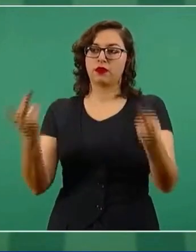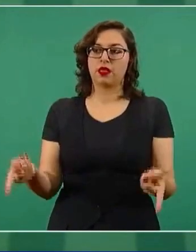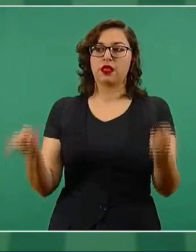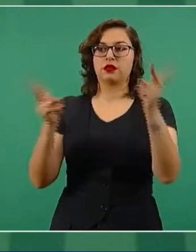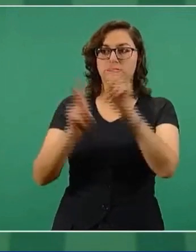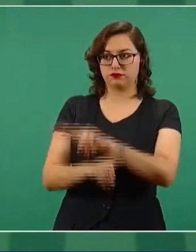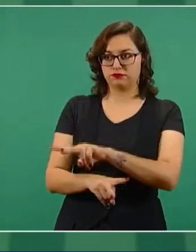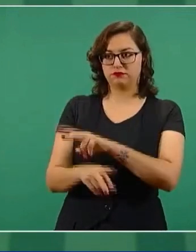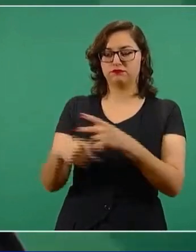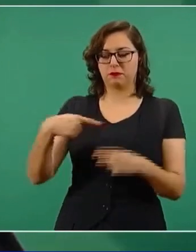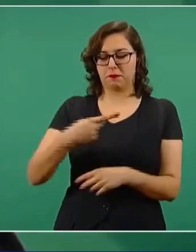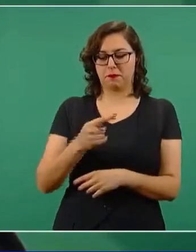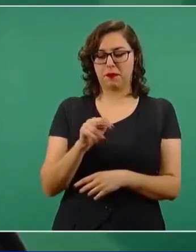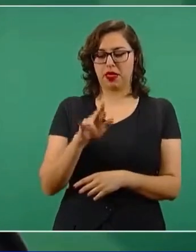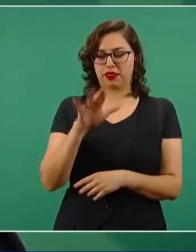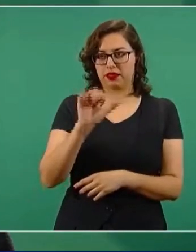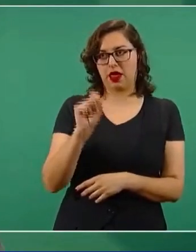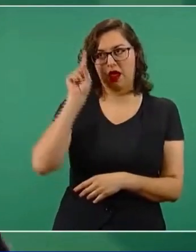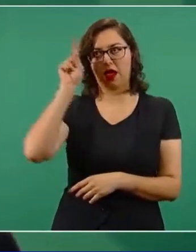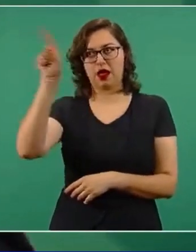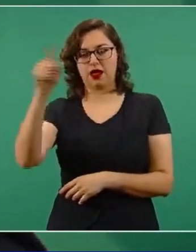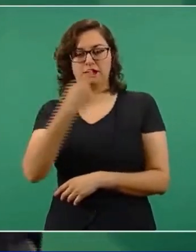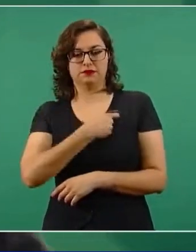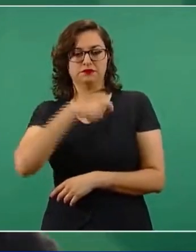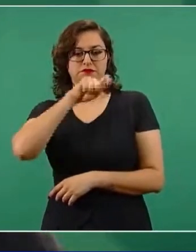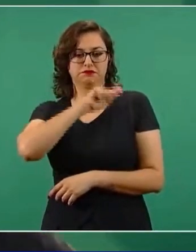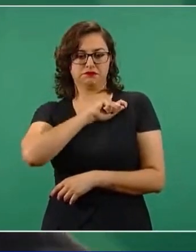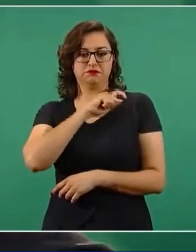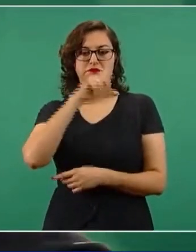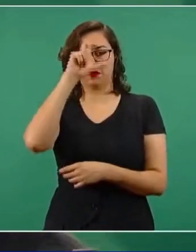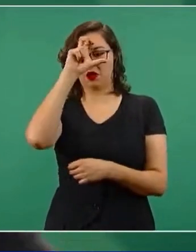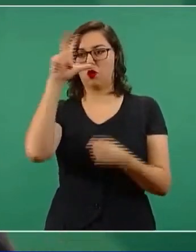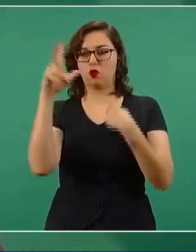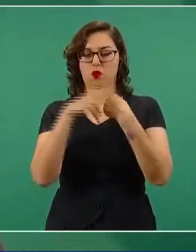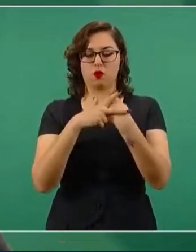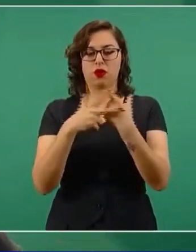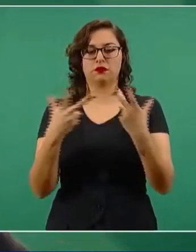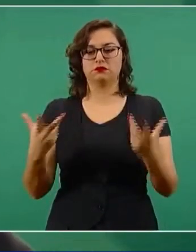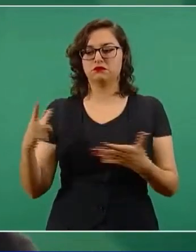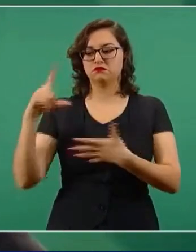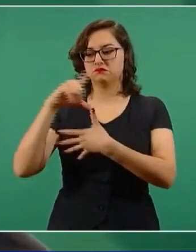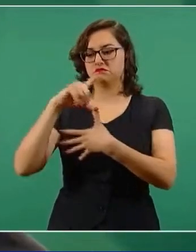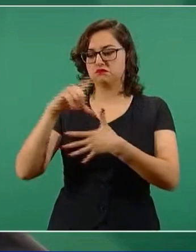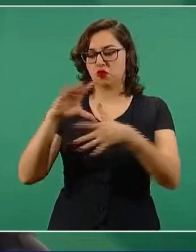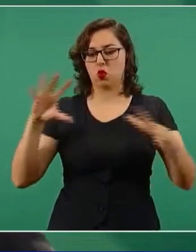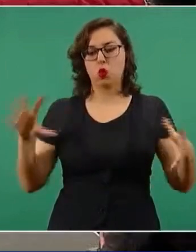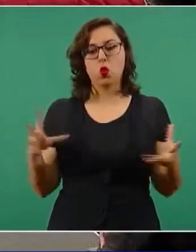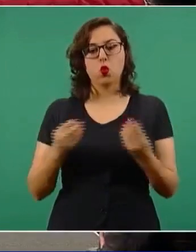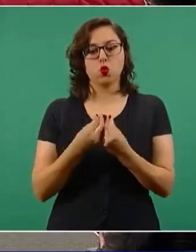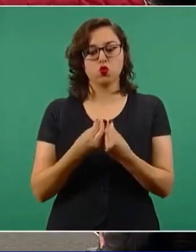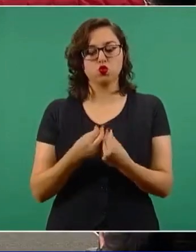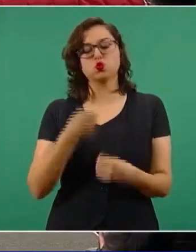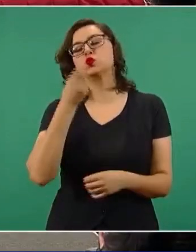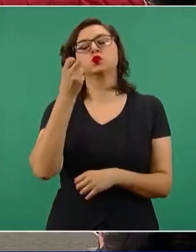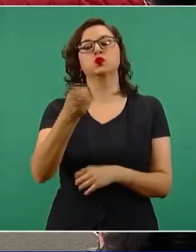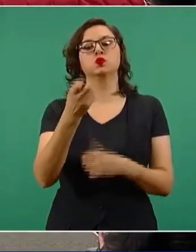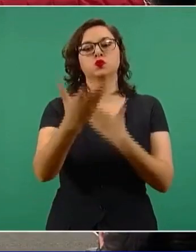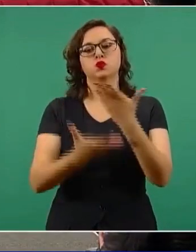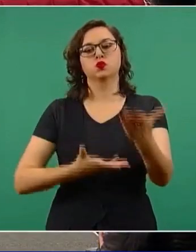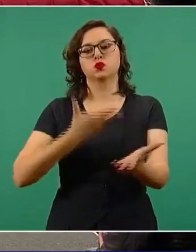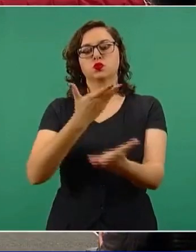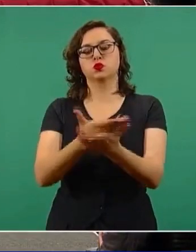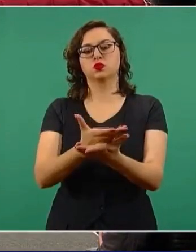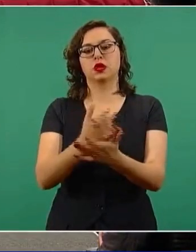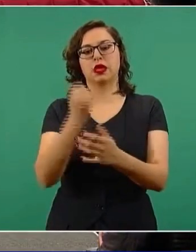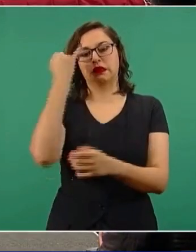se va a incluir a un país de la Unión Europea y otros de América Latina y del Caribe. Entonces, esa ha sido la posición de México,